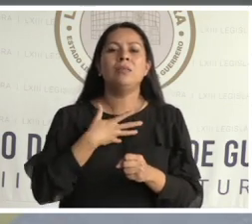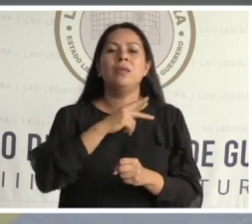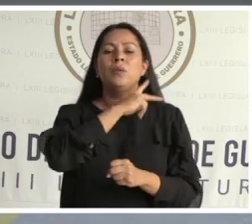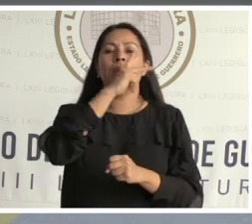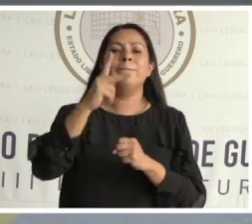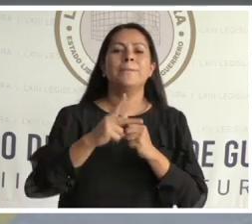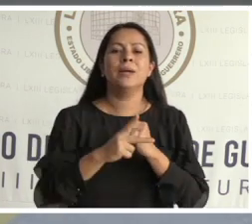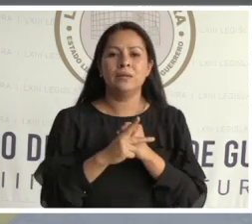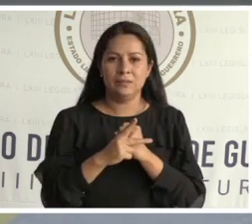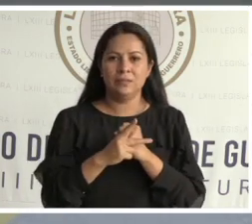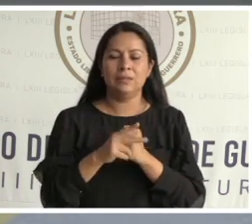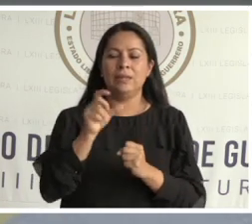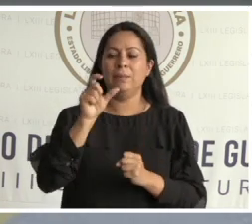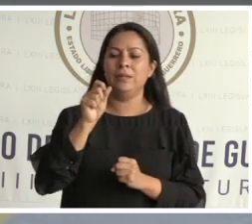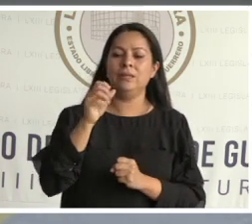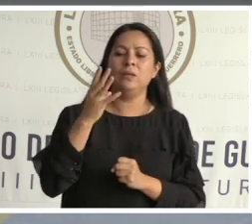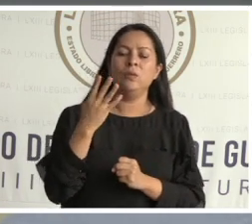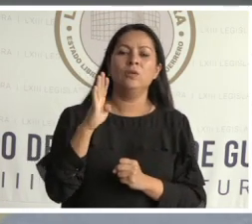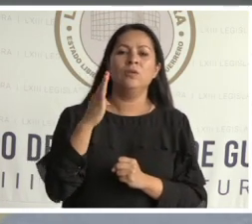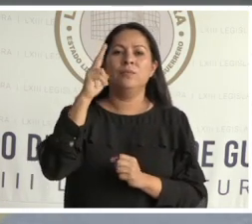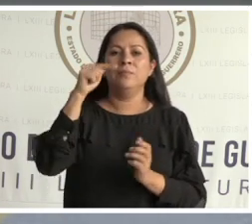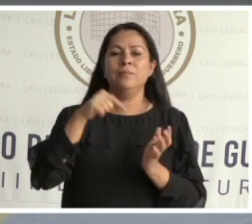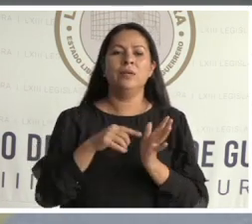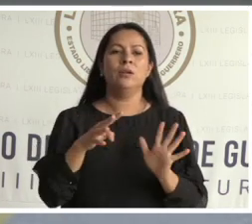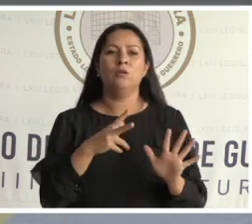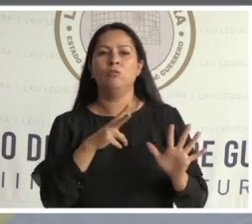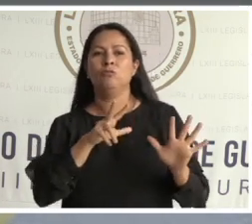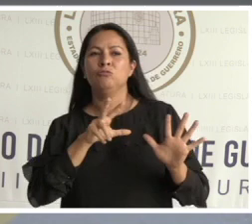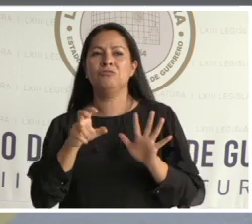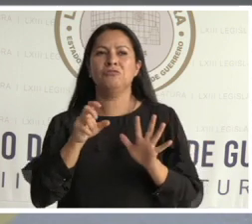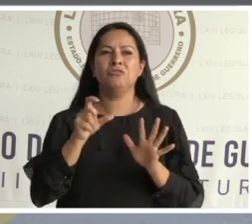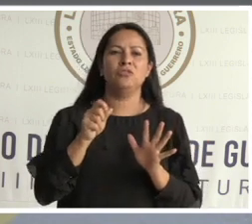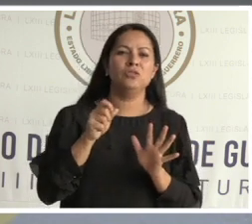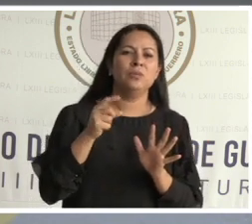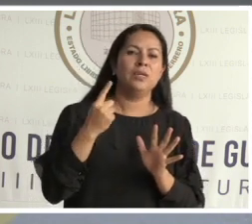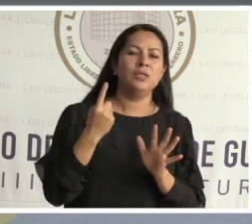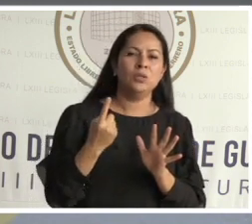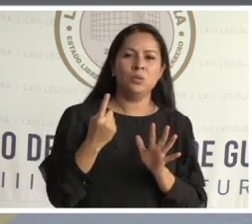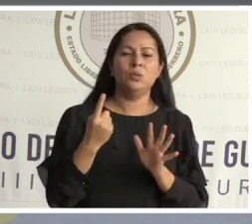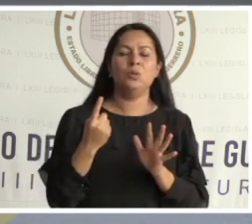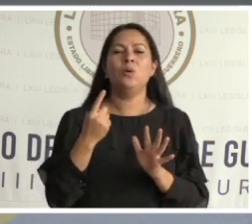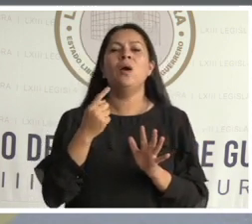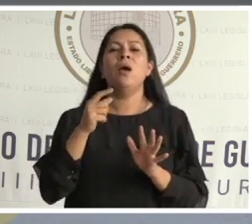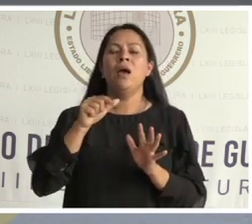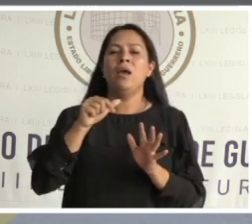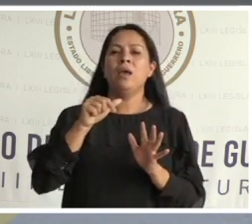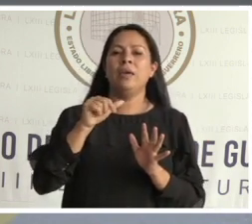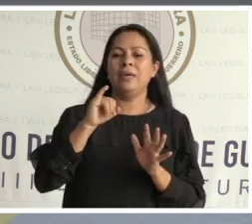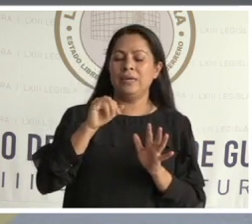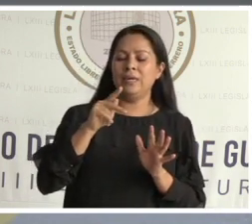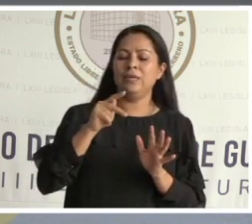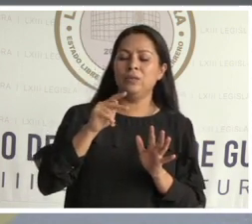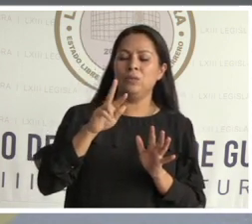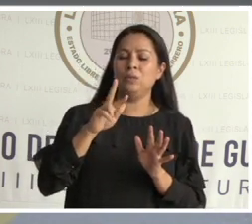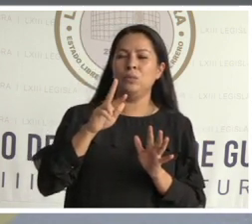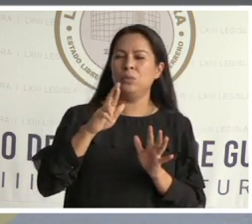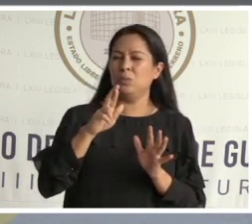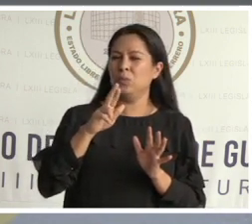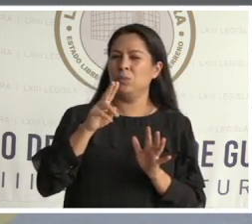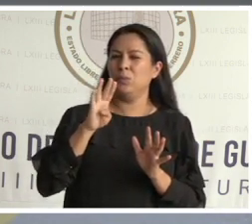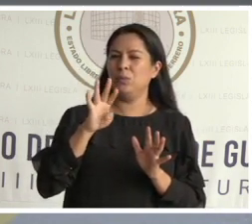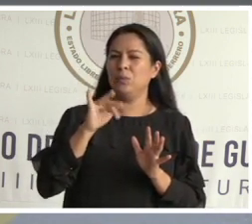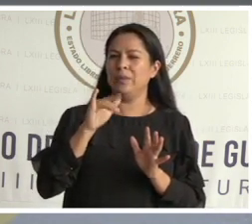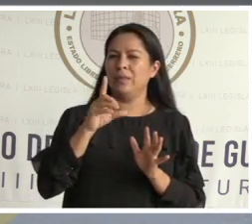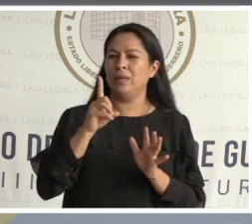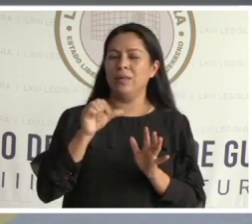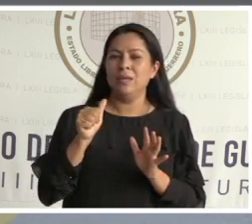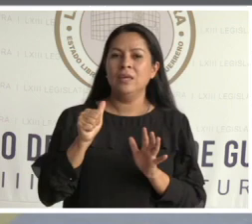24 de febrero de 1821, Agustín de Iturbide y Vicente Guerrero dieron a conocer el Plan de